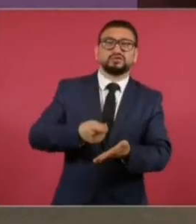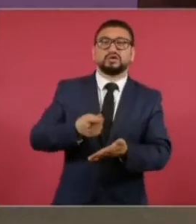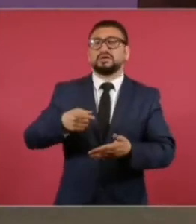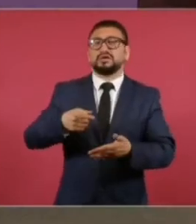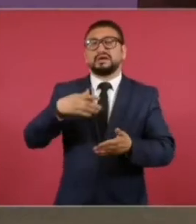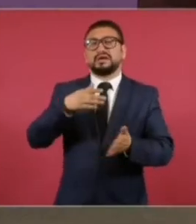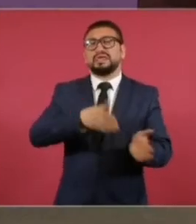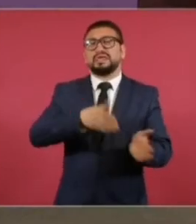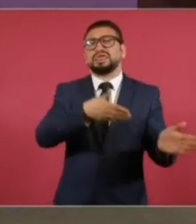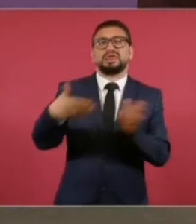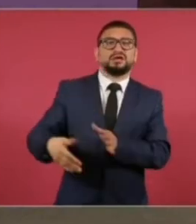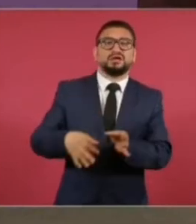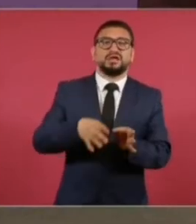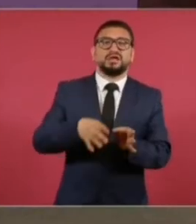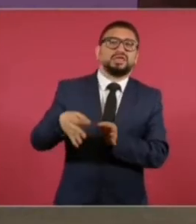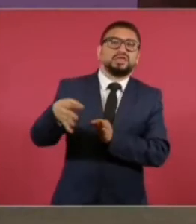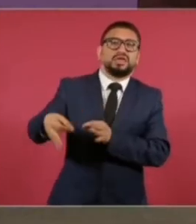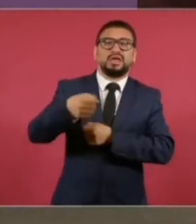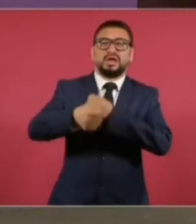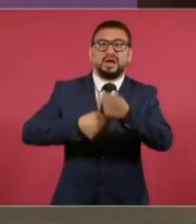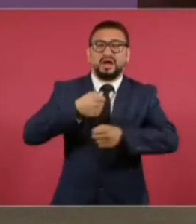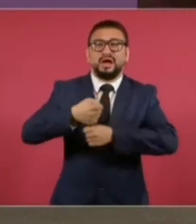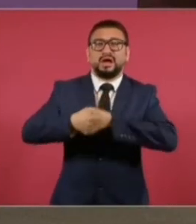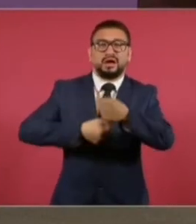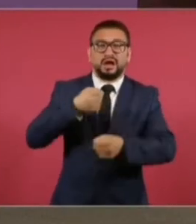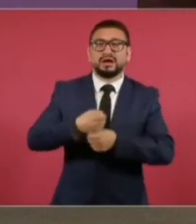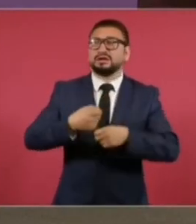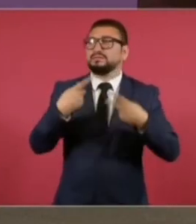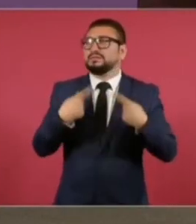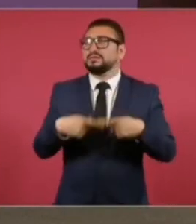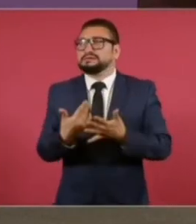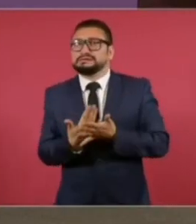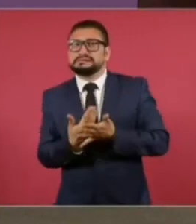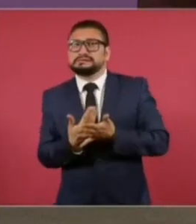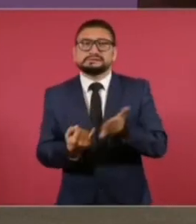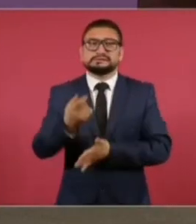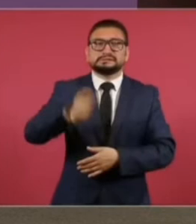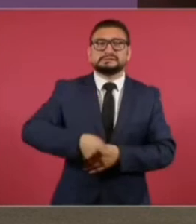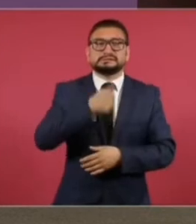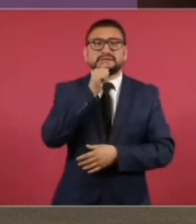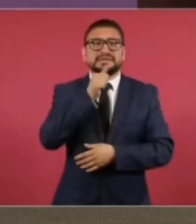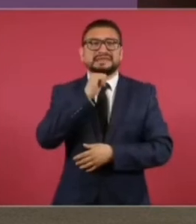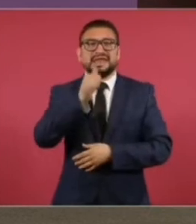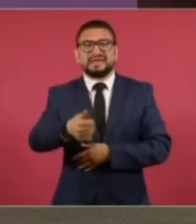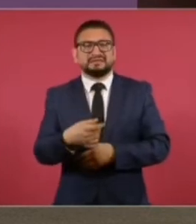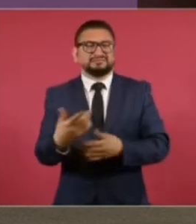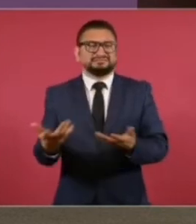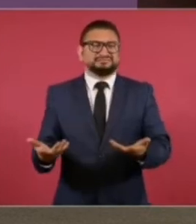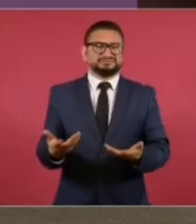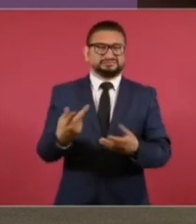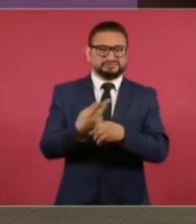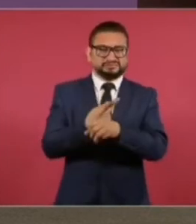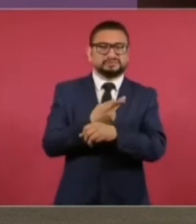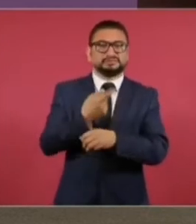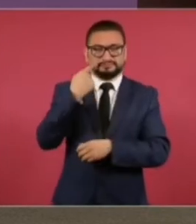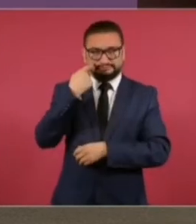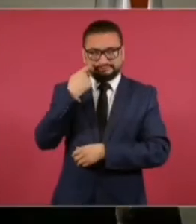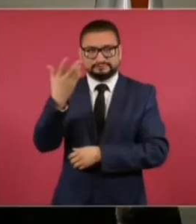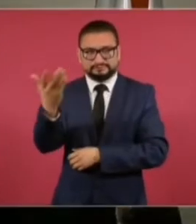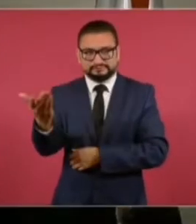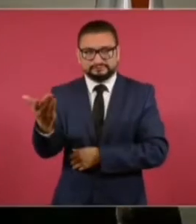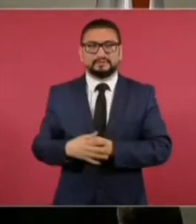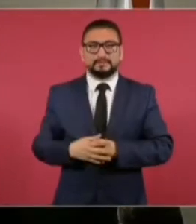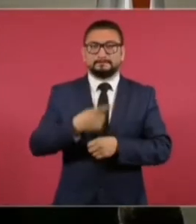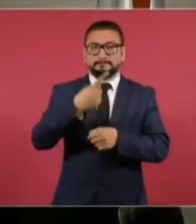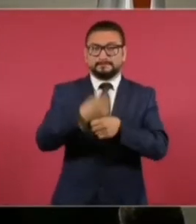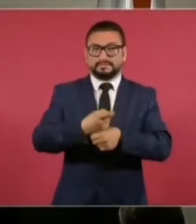años y años y la gente no recibe una sentencia. Entonces, aquí vamos con la